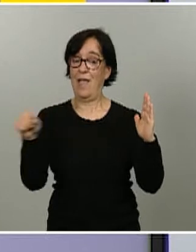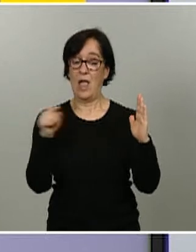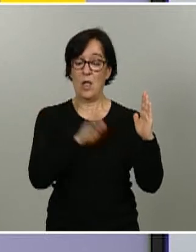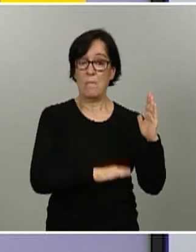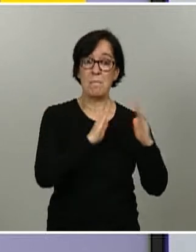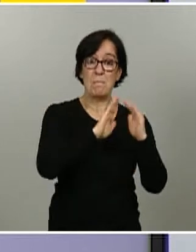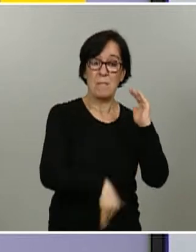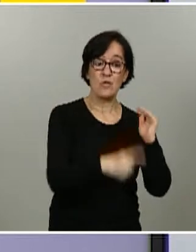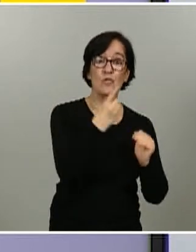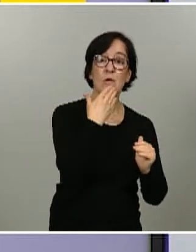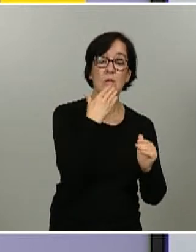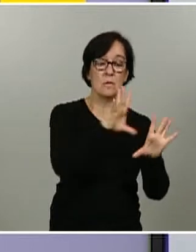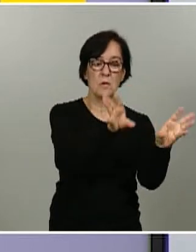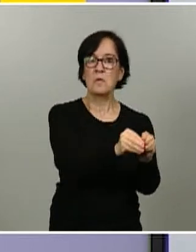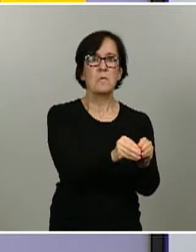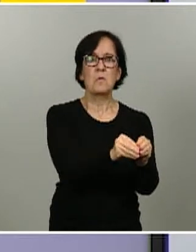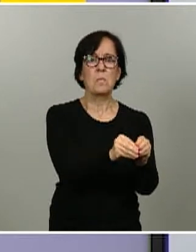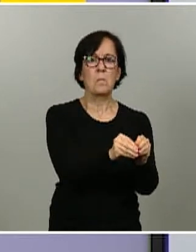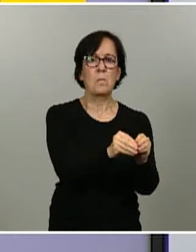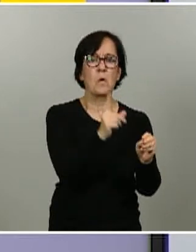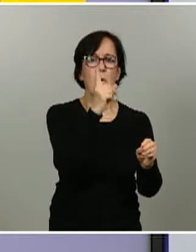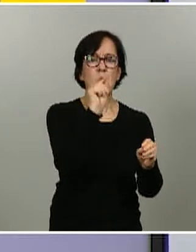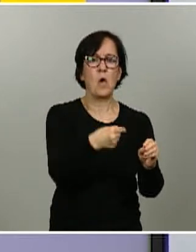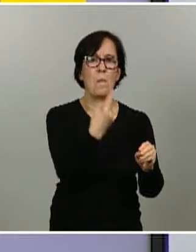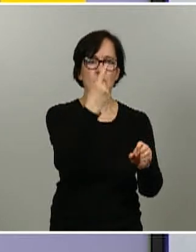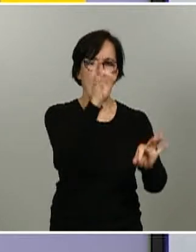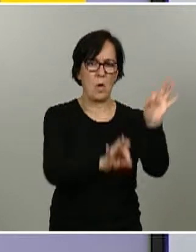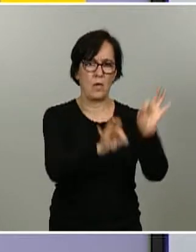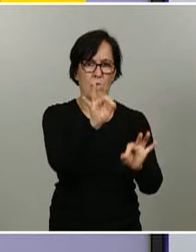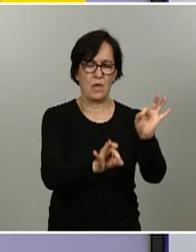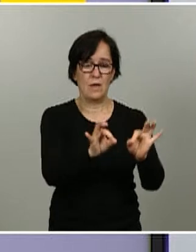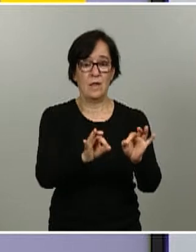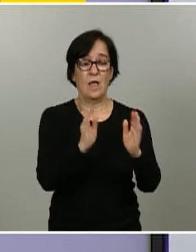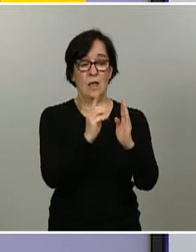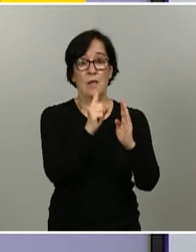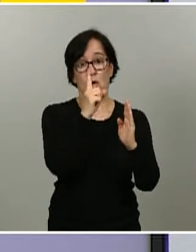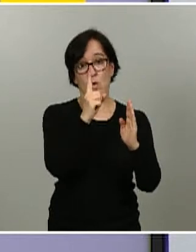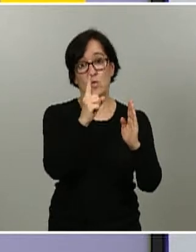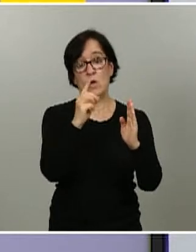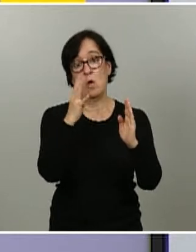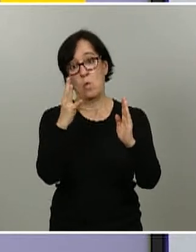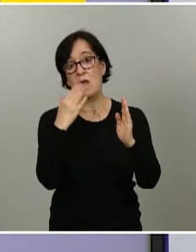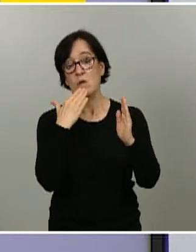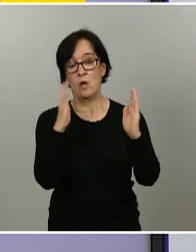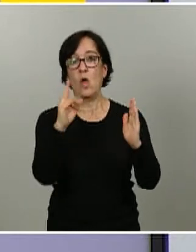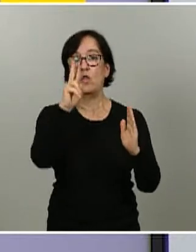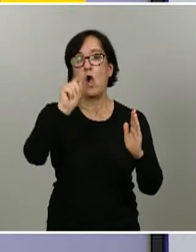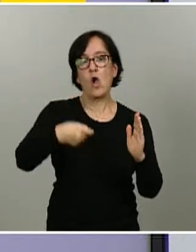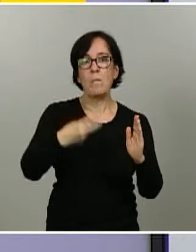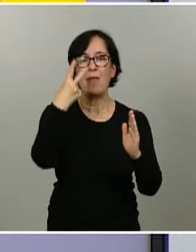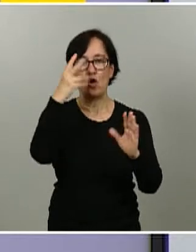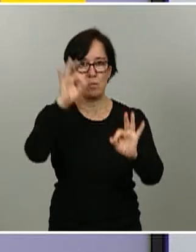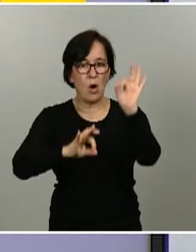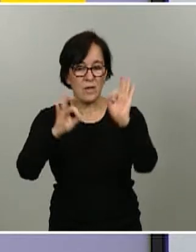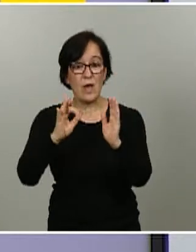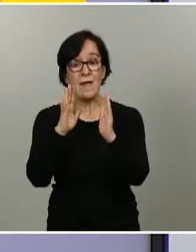prevalencia global ha sido de un 1,1%, en el grupo de uno a cuatro años es de 2,2% y de